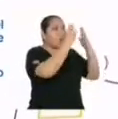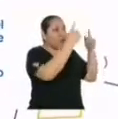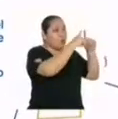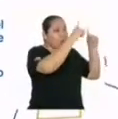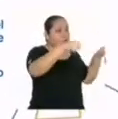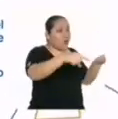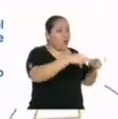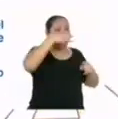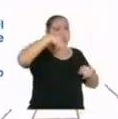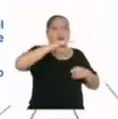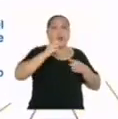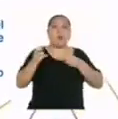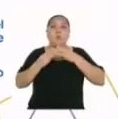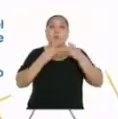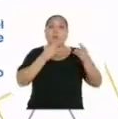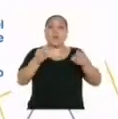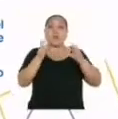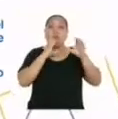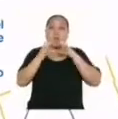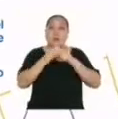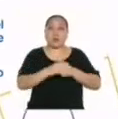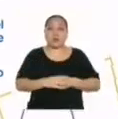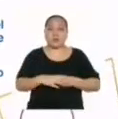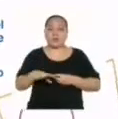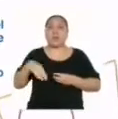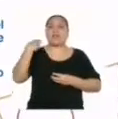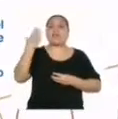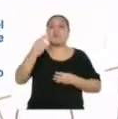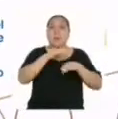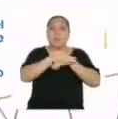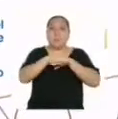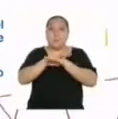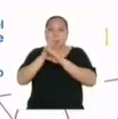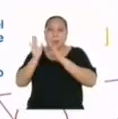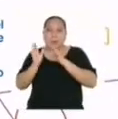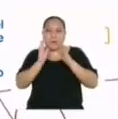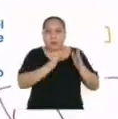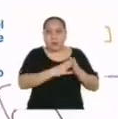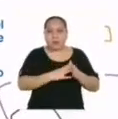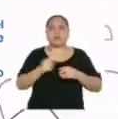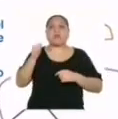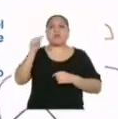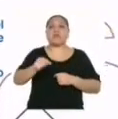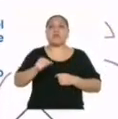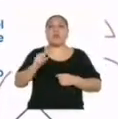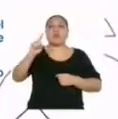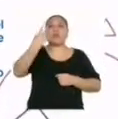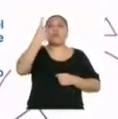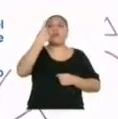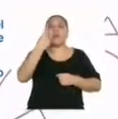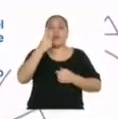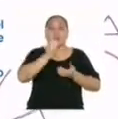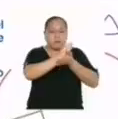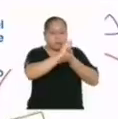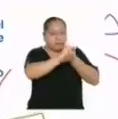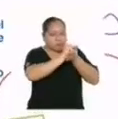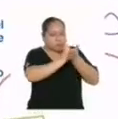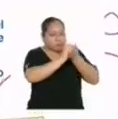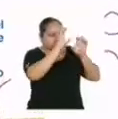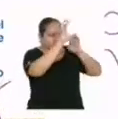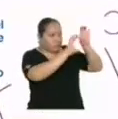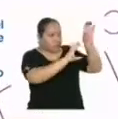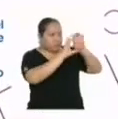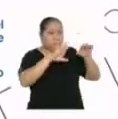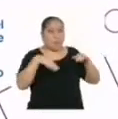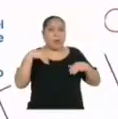comunicación. Después, planificaremos y elaboraremos su primera versión para